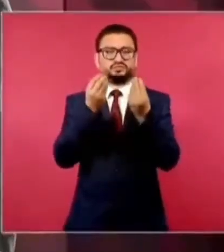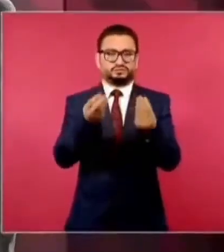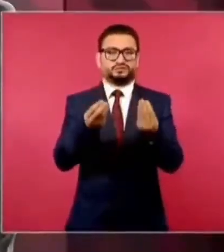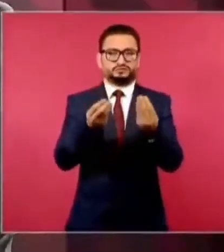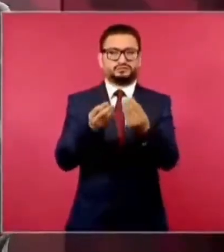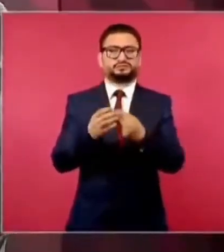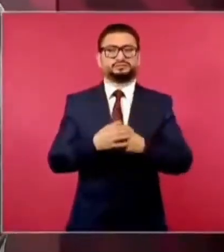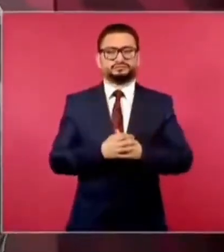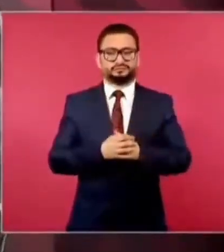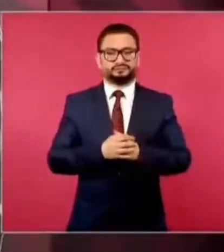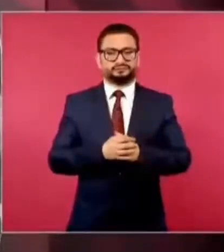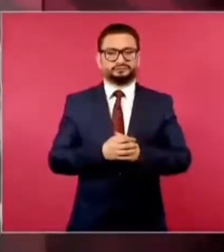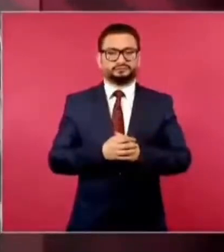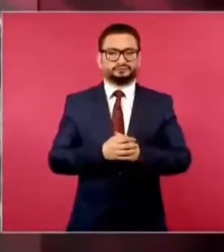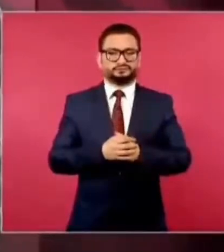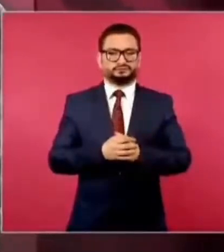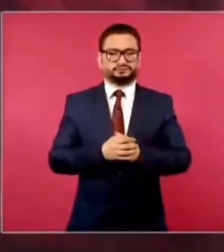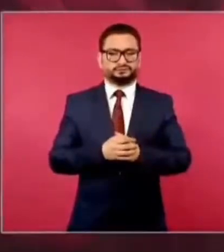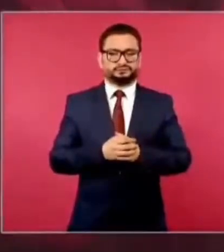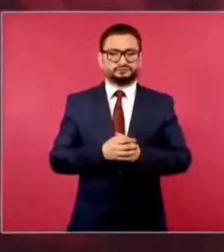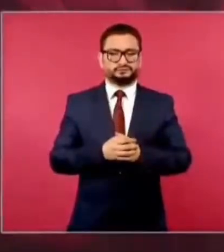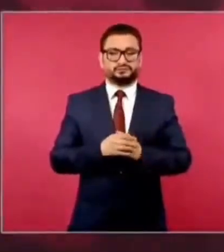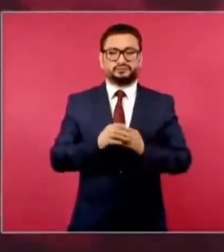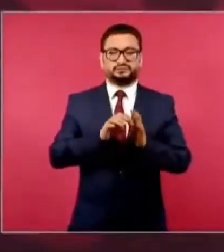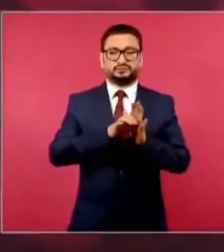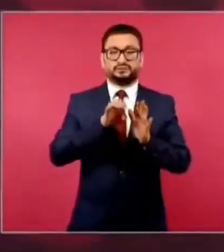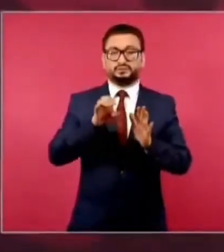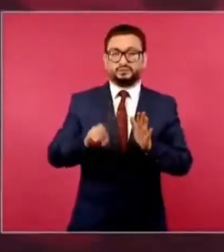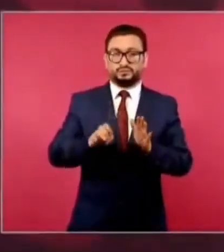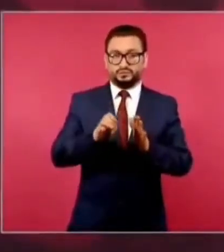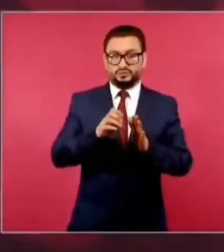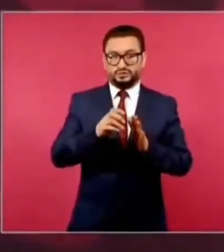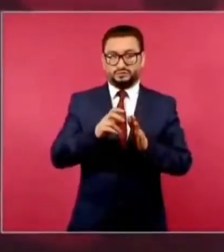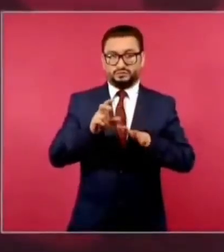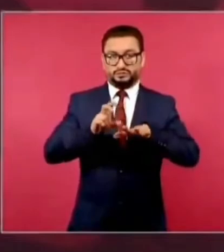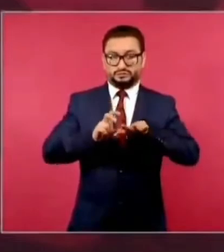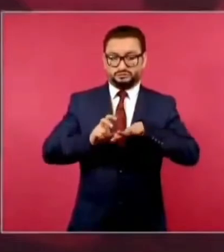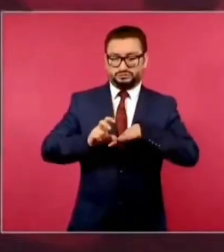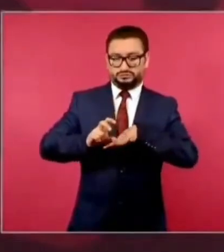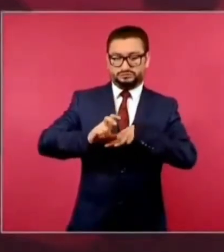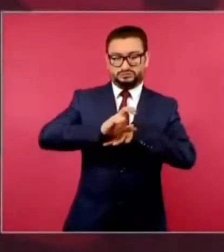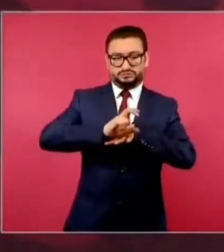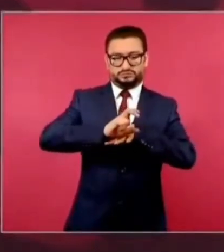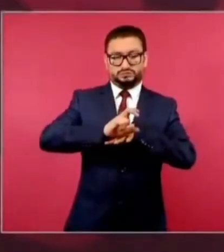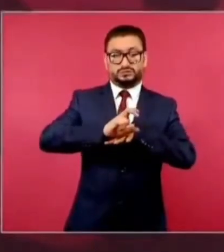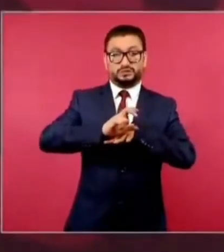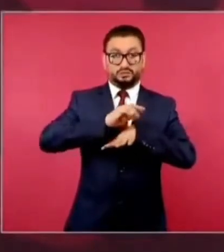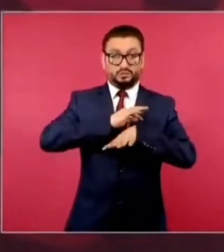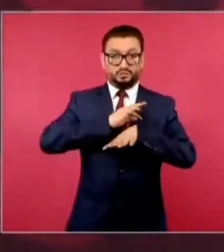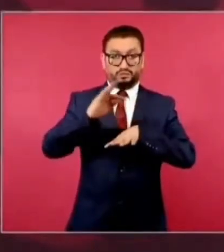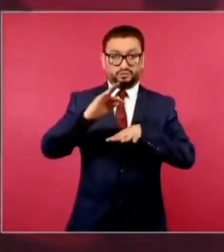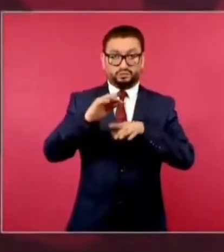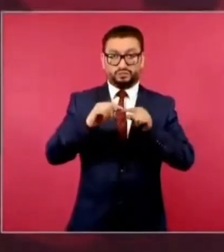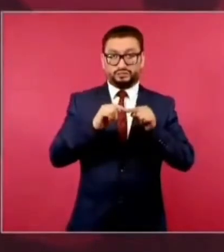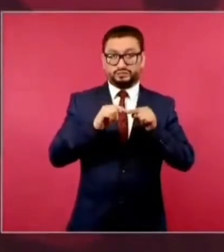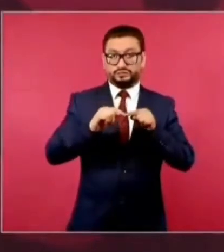el que se le diera continuidad al Tren Maya de